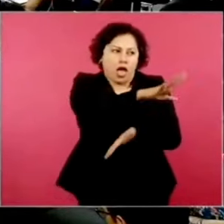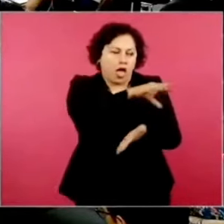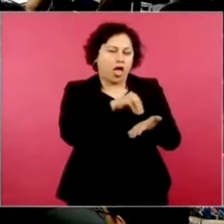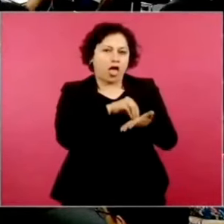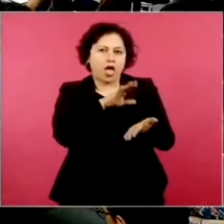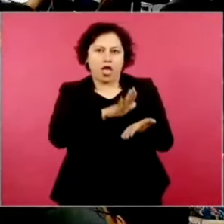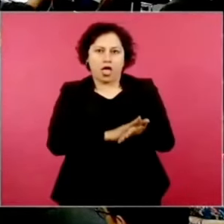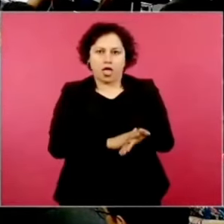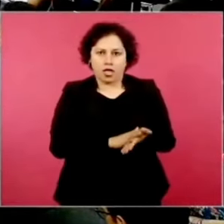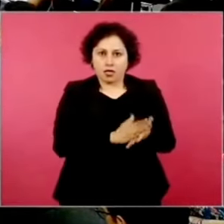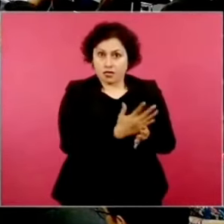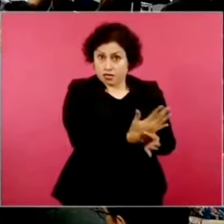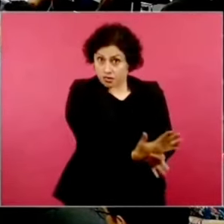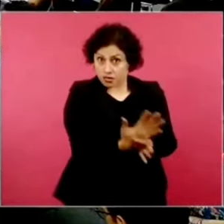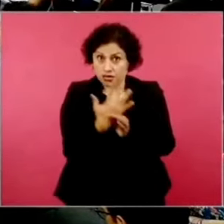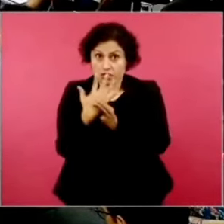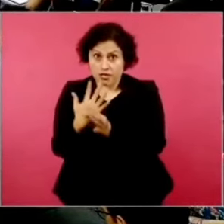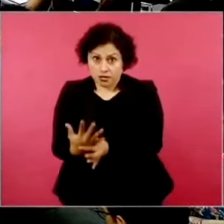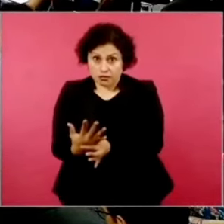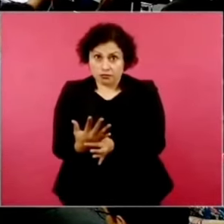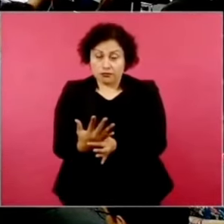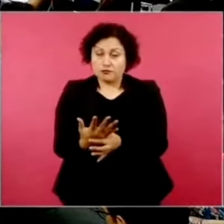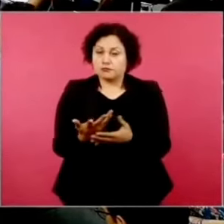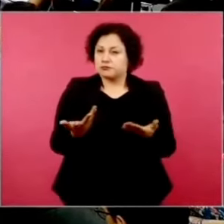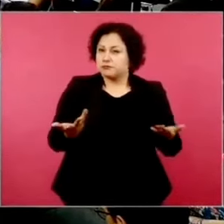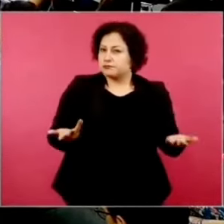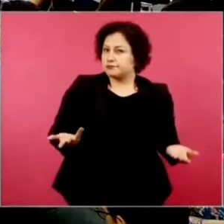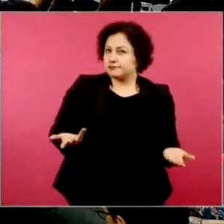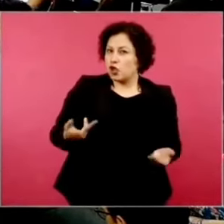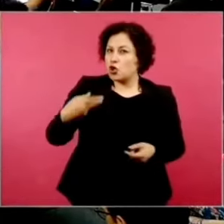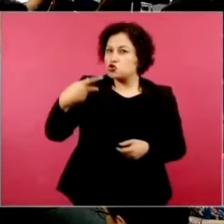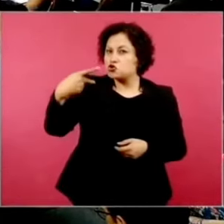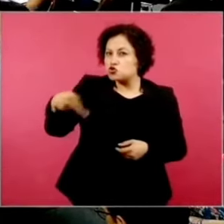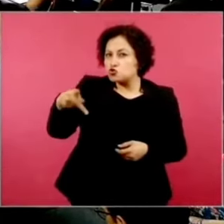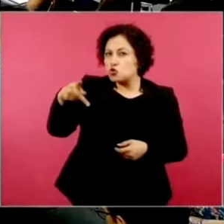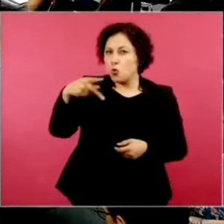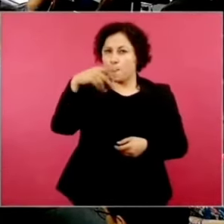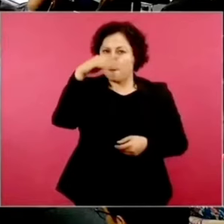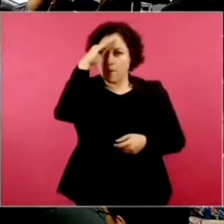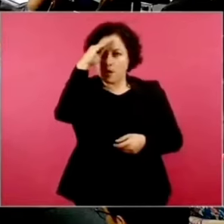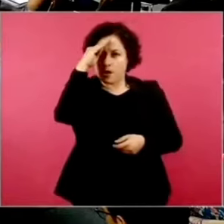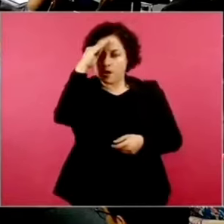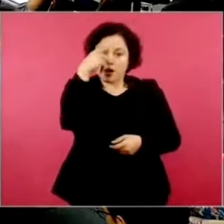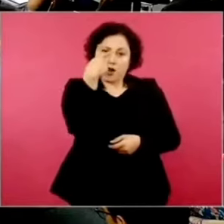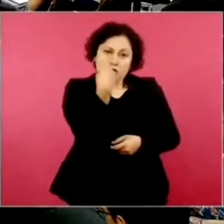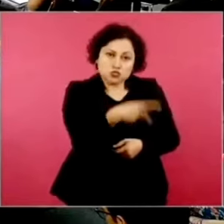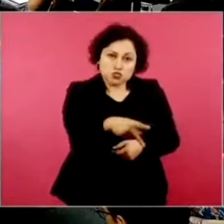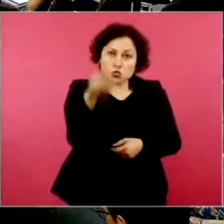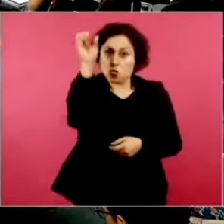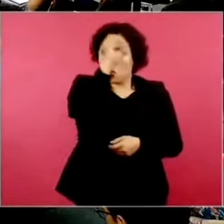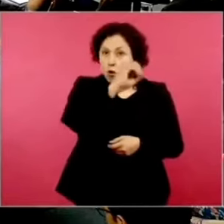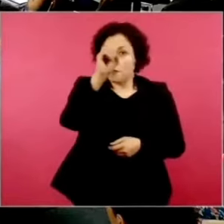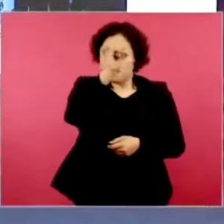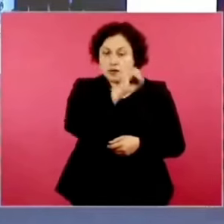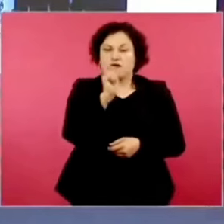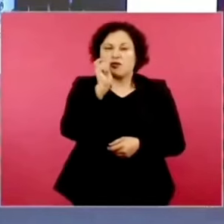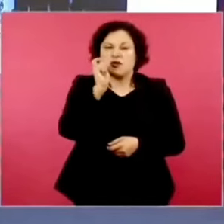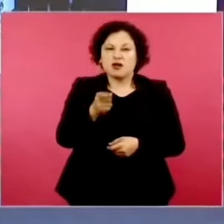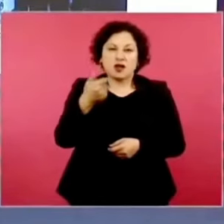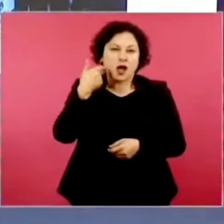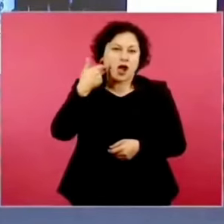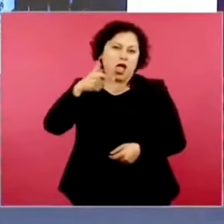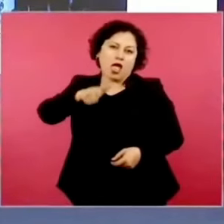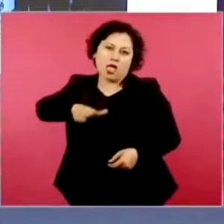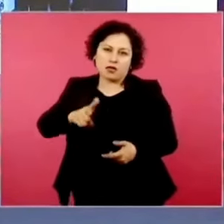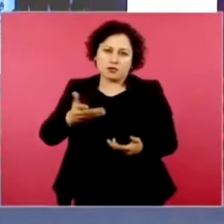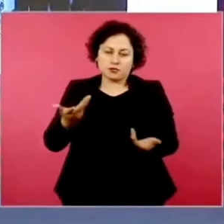pues piensan o no quieren aceptar de que